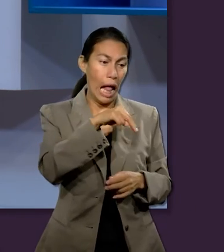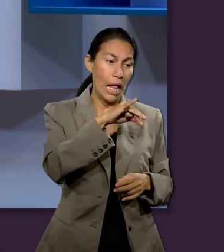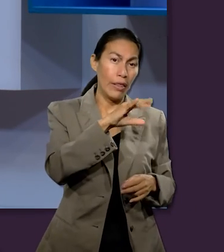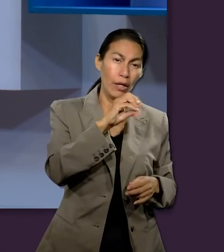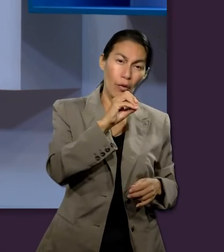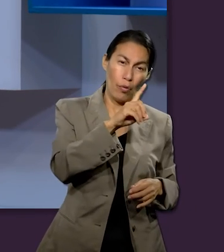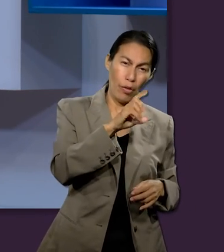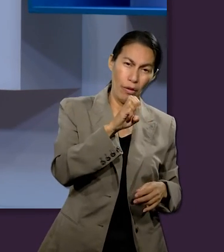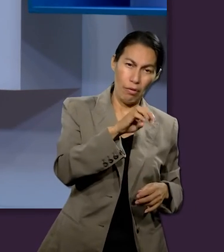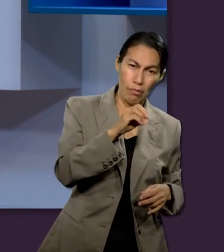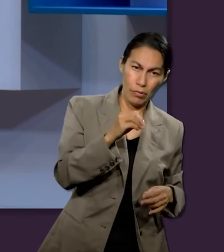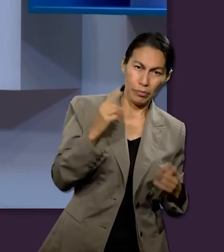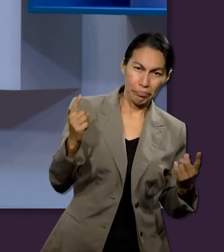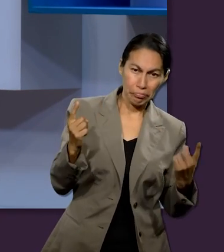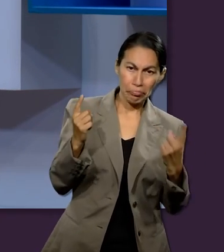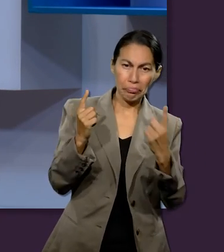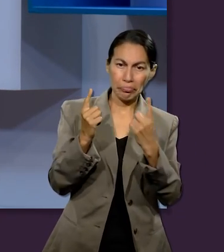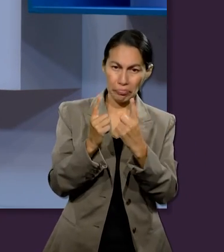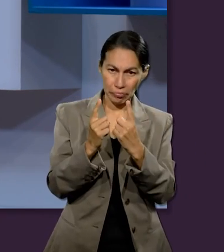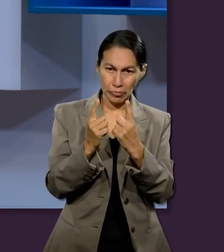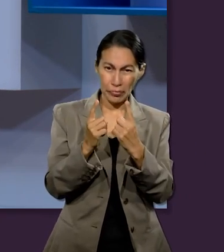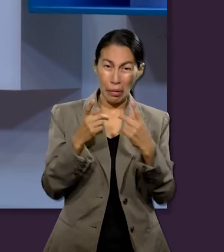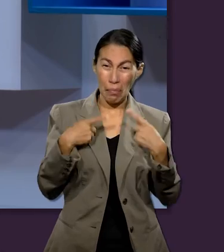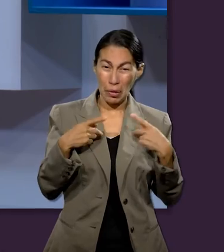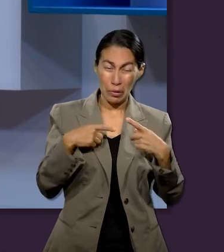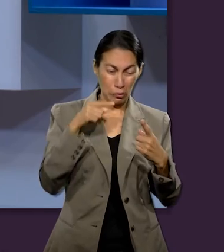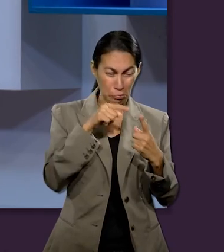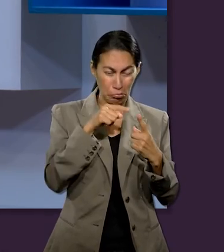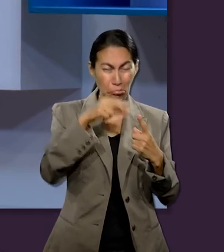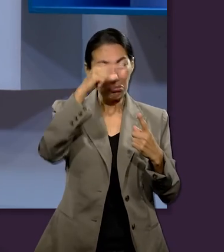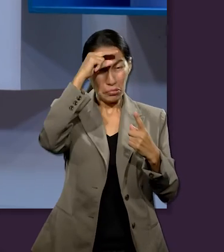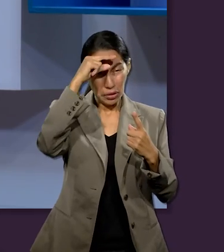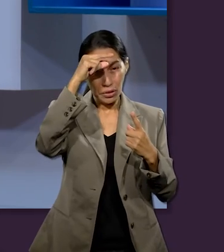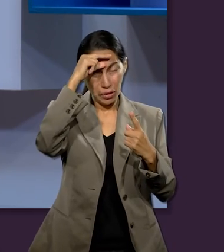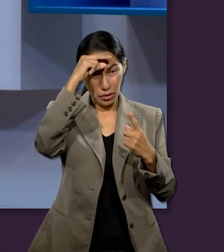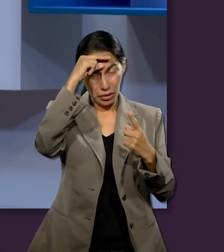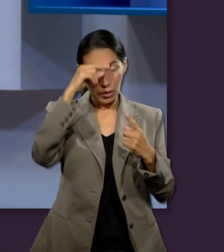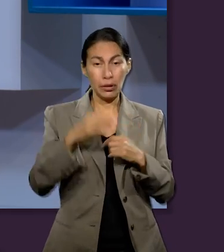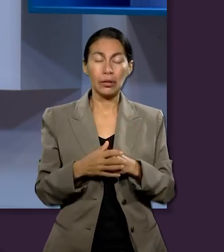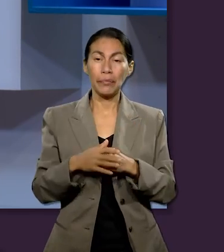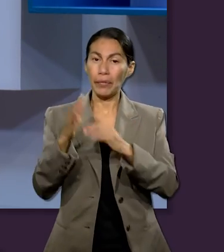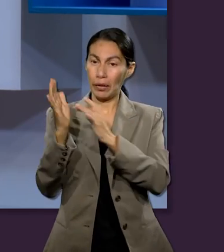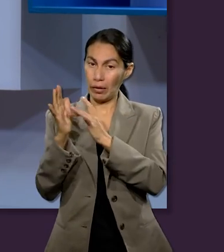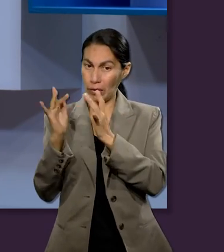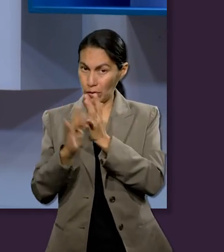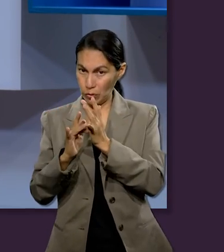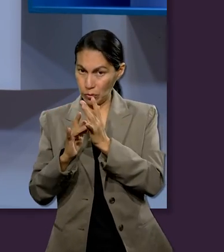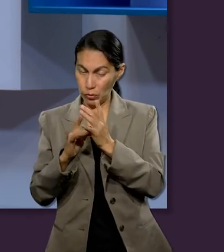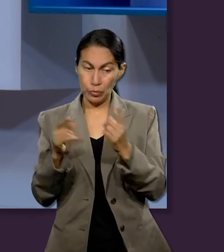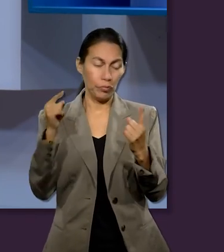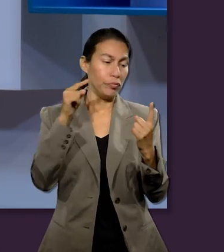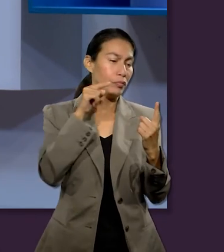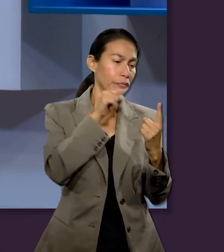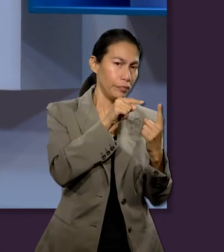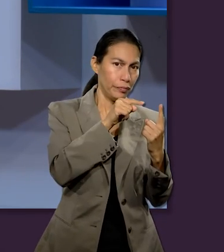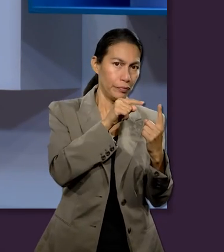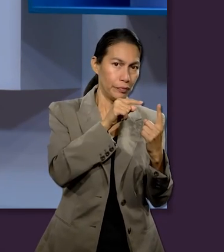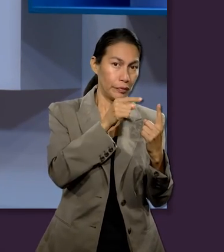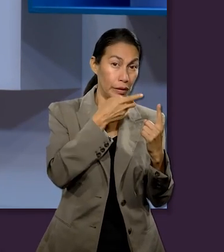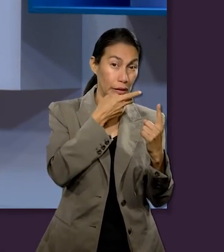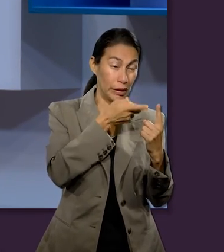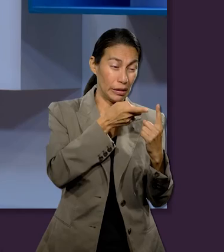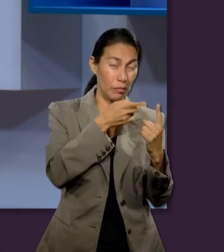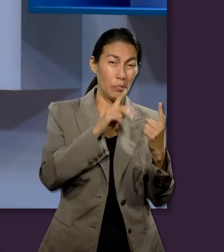encuentro de Jesús con Nicodemo una persona muy inteligente con muchas preguntas a cual